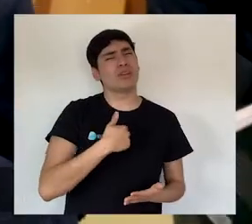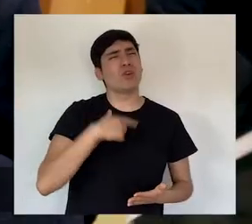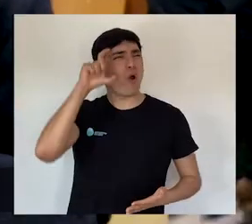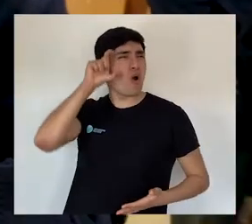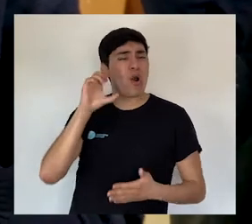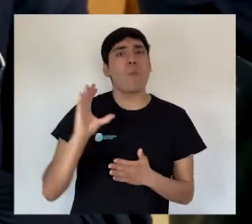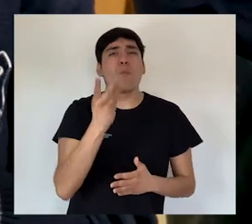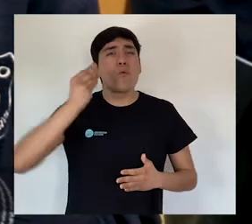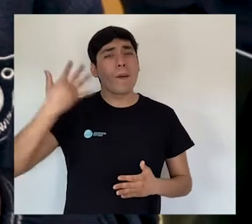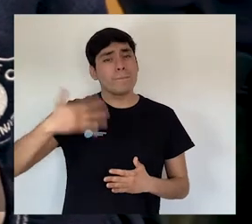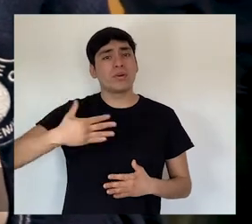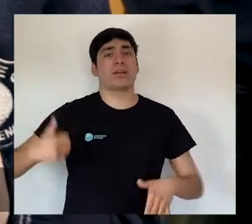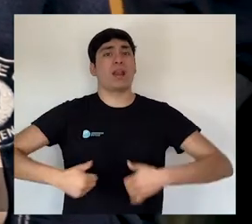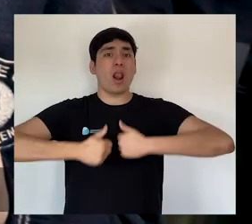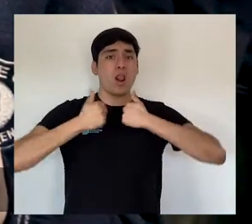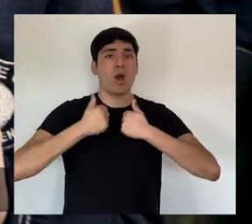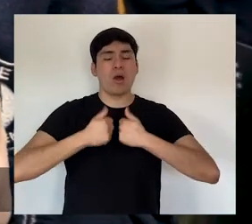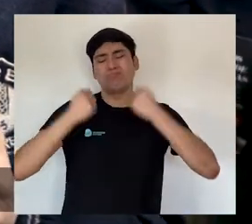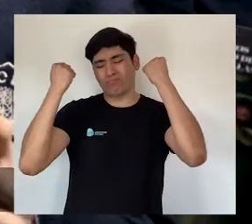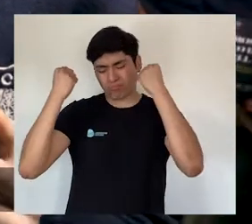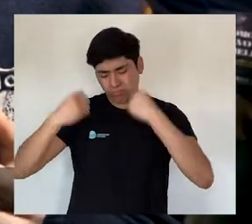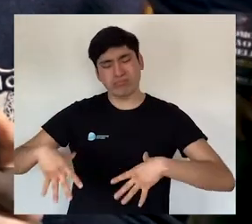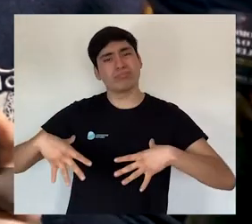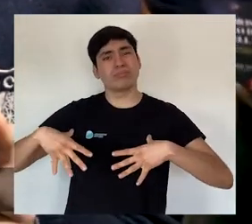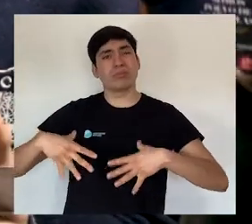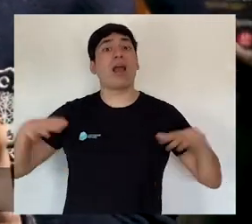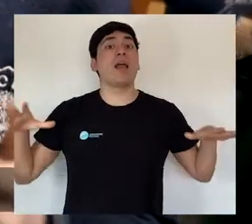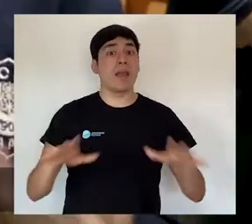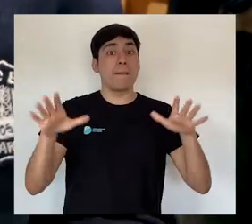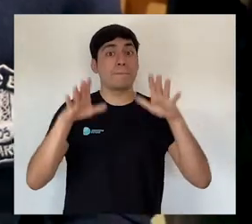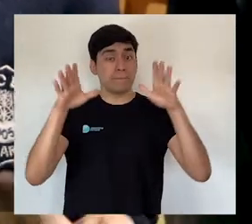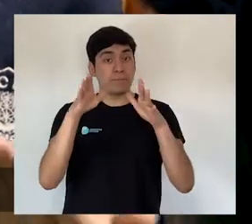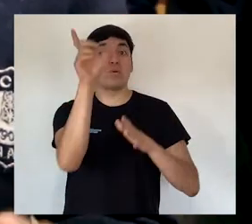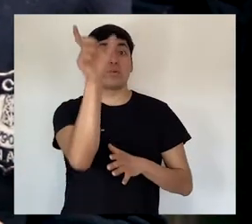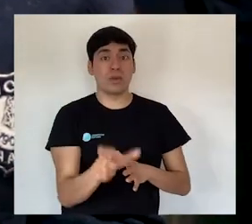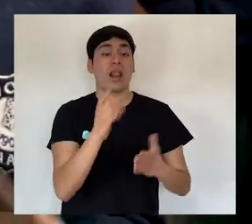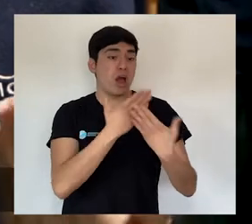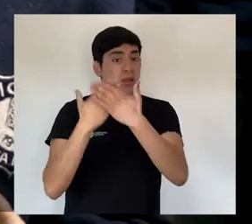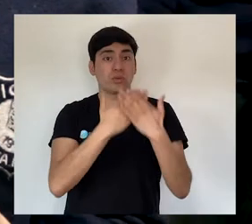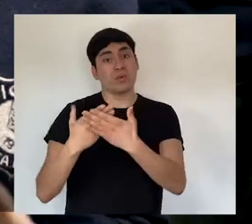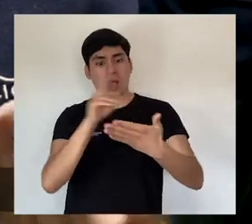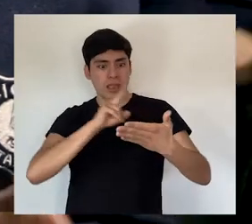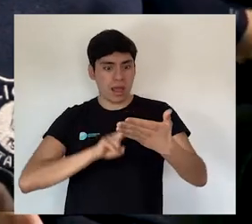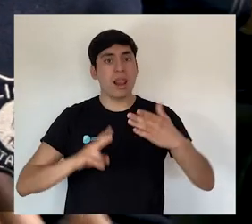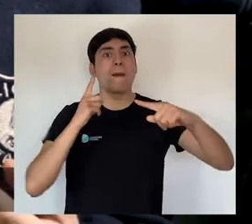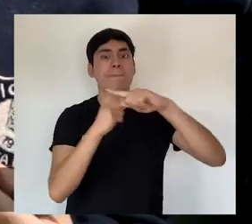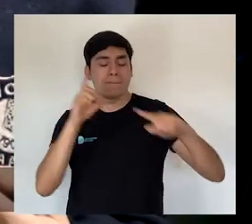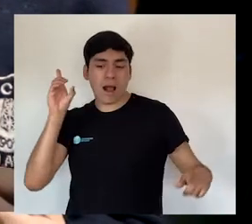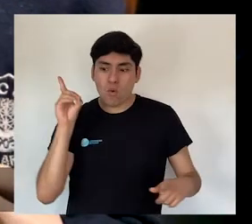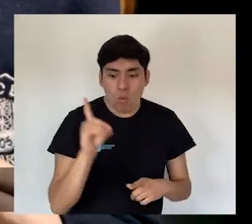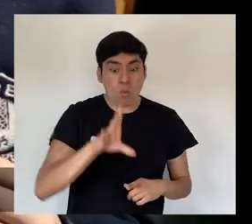Yo considero que la lectura es algo muy importante que los jóvenes han estado perdiendo, entonces que impulsen a los estudiantes a leer más y descubrir